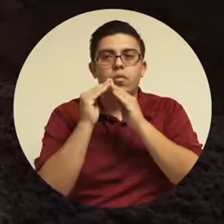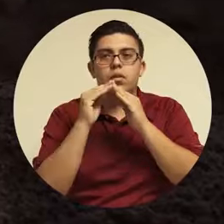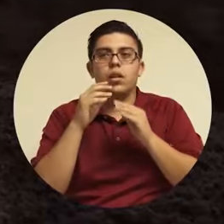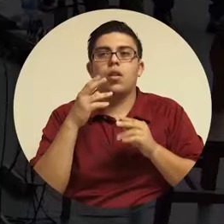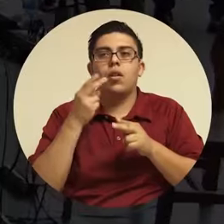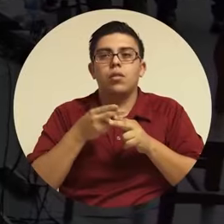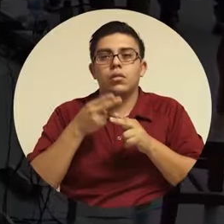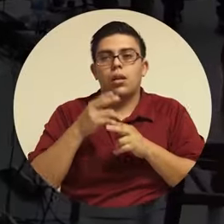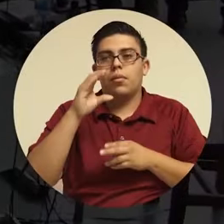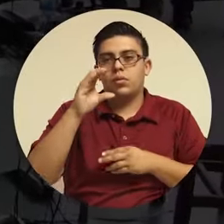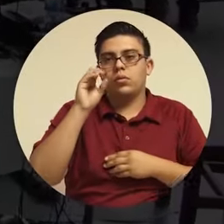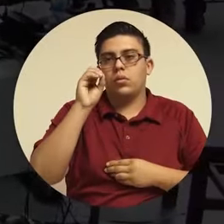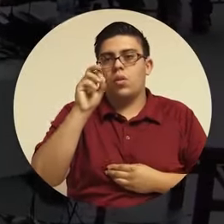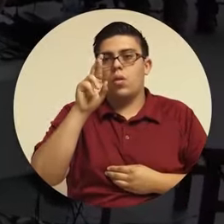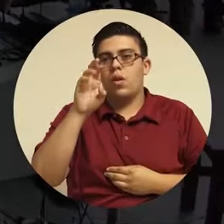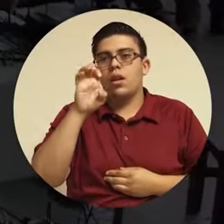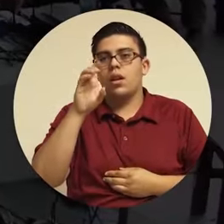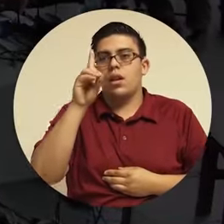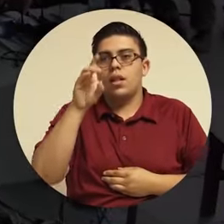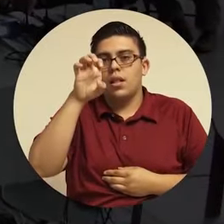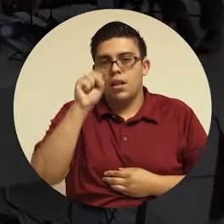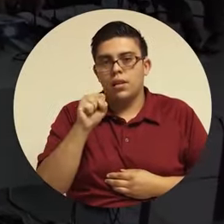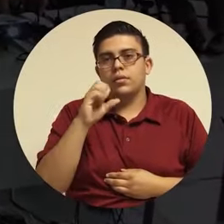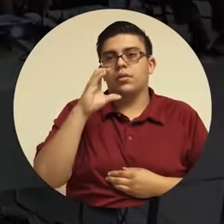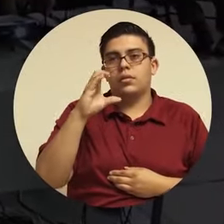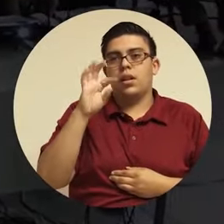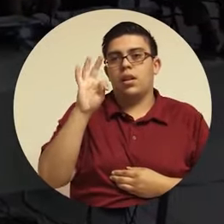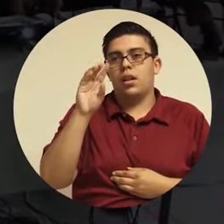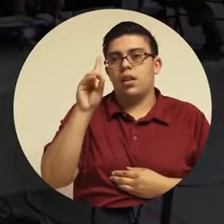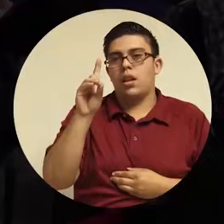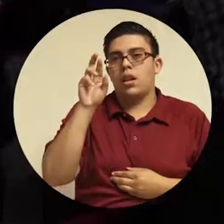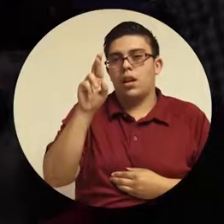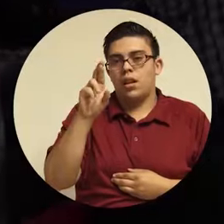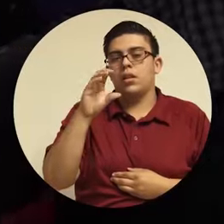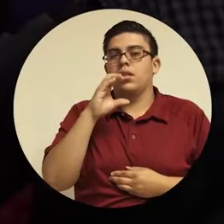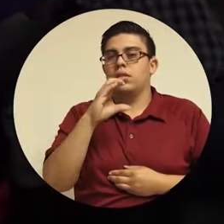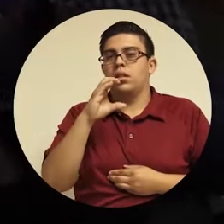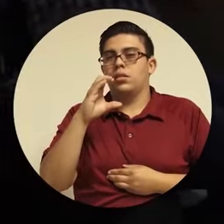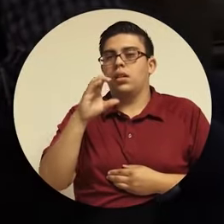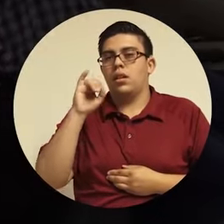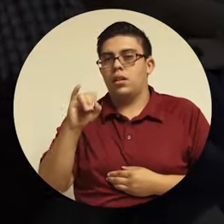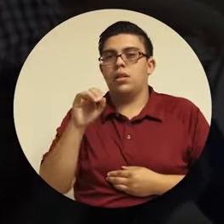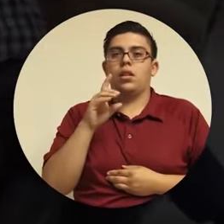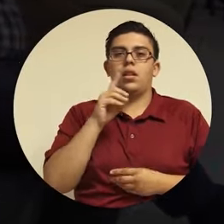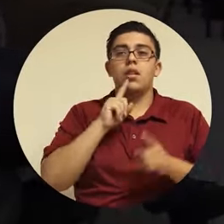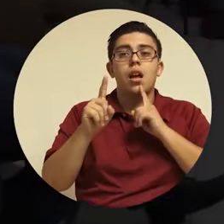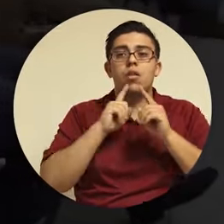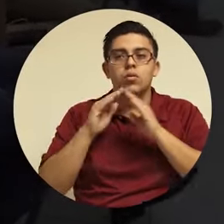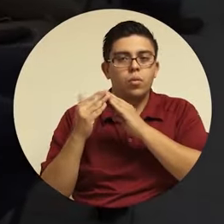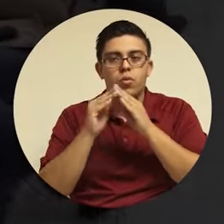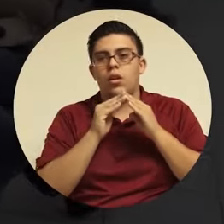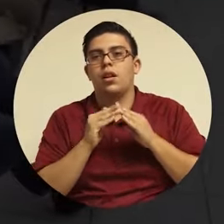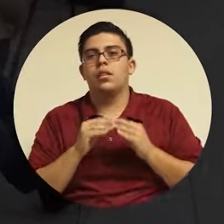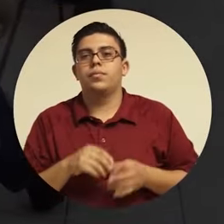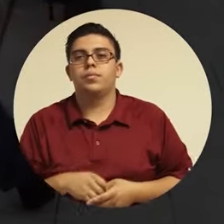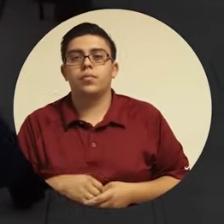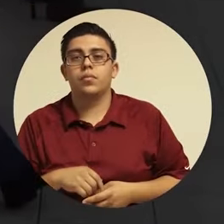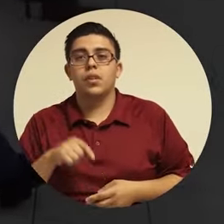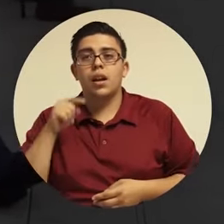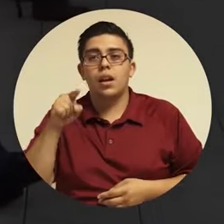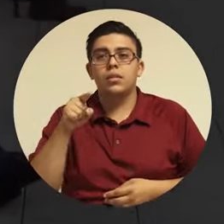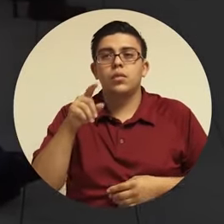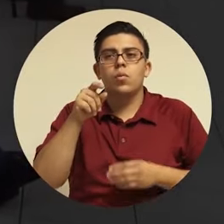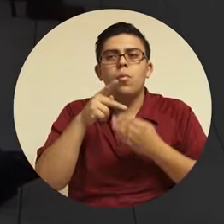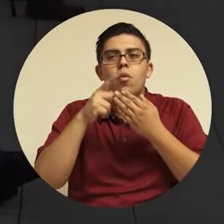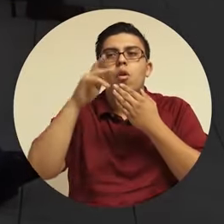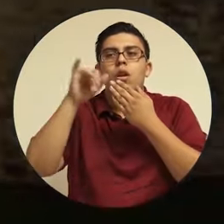de participación que hemos conformado, como los Consejos Regionales de Desarrollo, los Consejos Territoriales de Desarrollo Rural, los